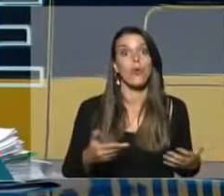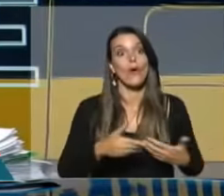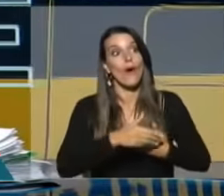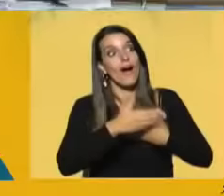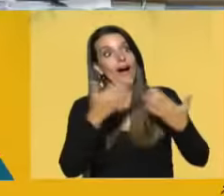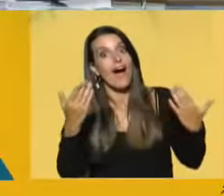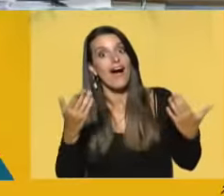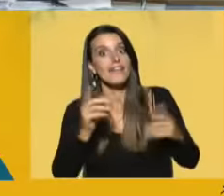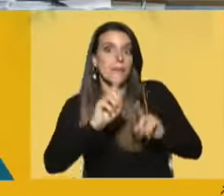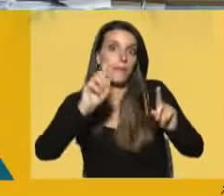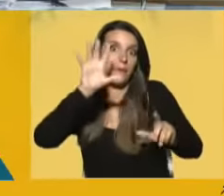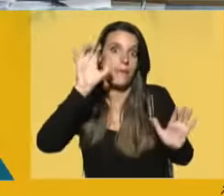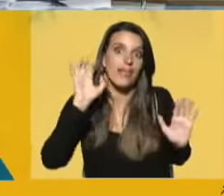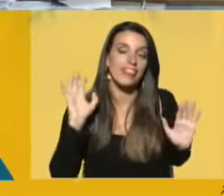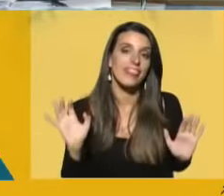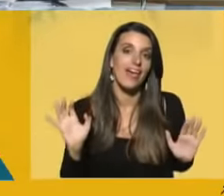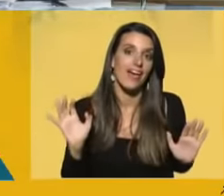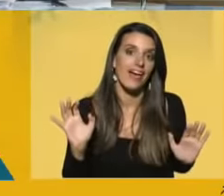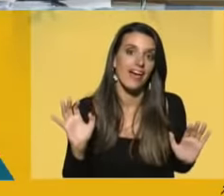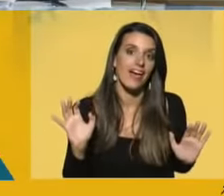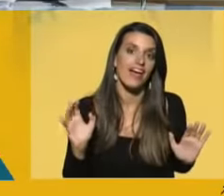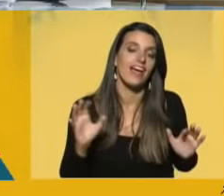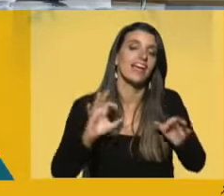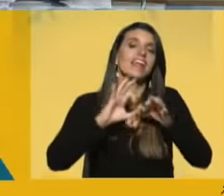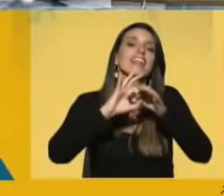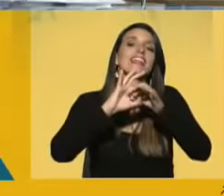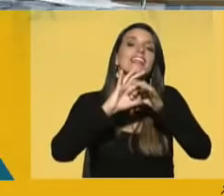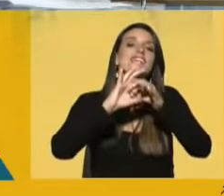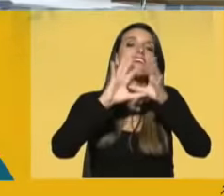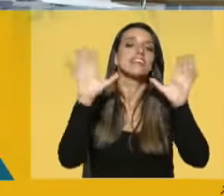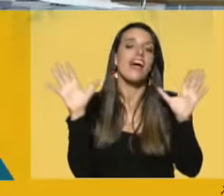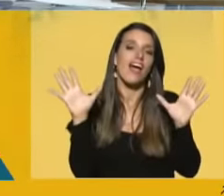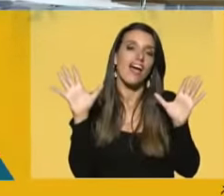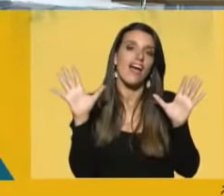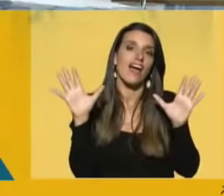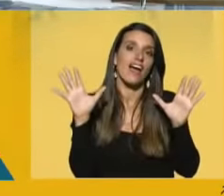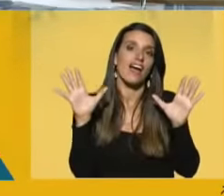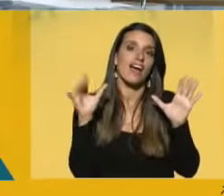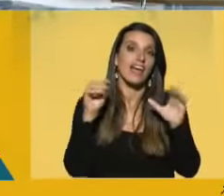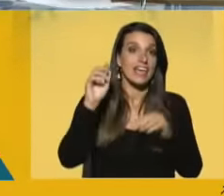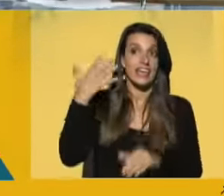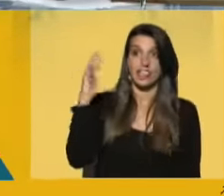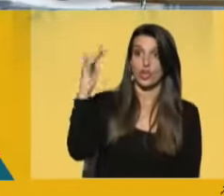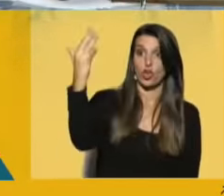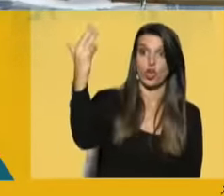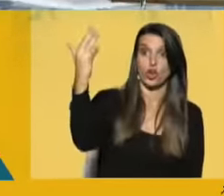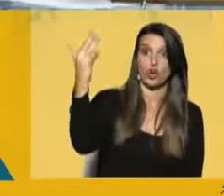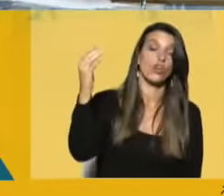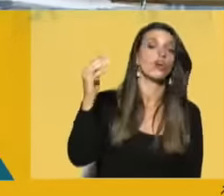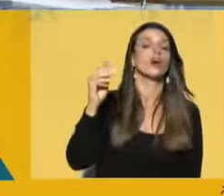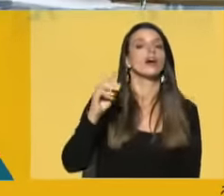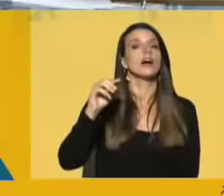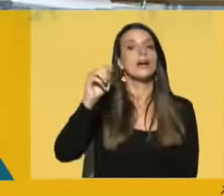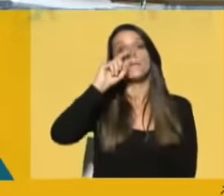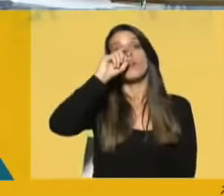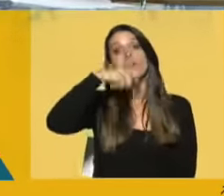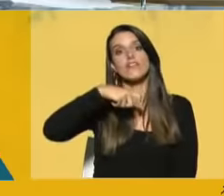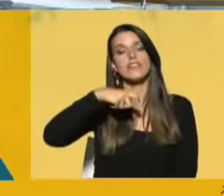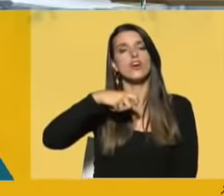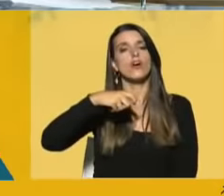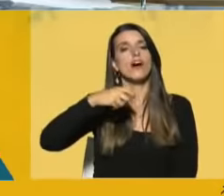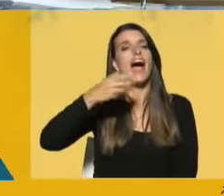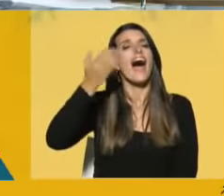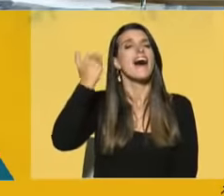de eso tampoco. La libertad en el interior y en Montevideo ya